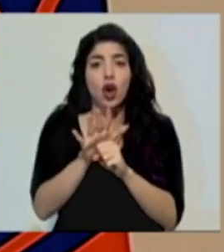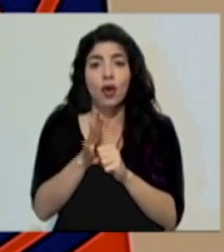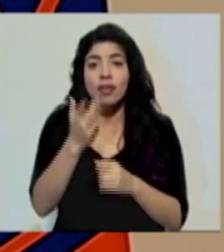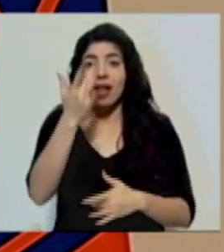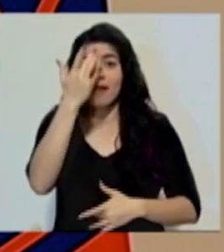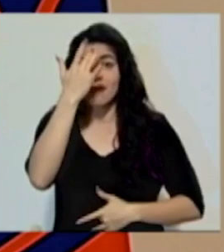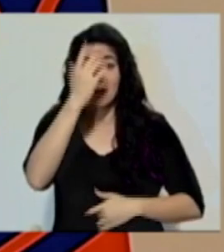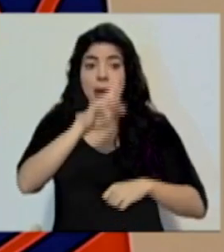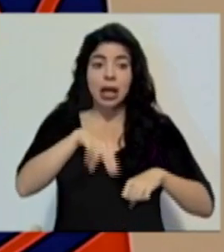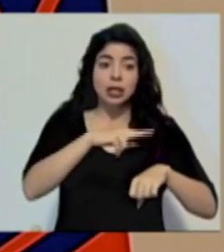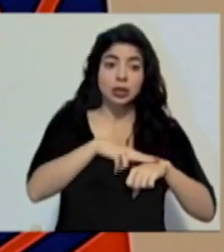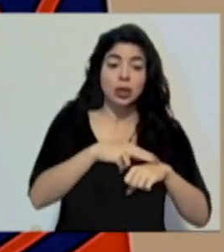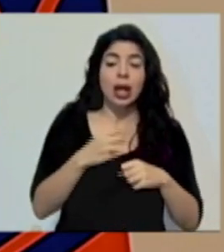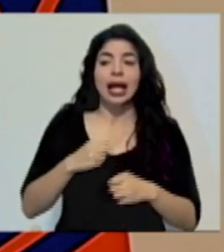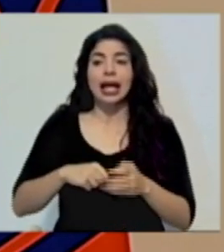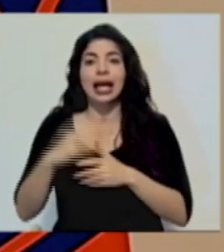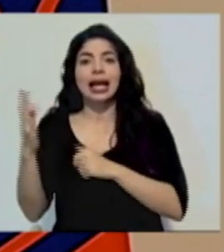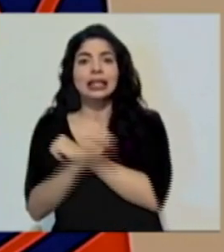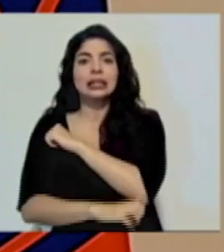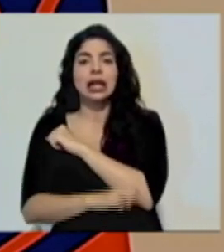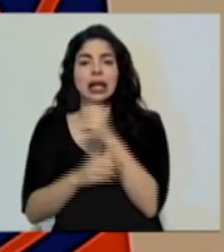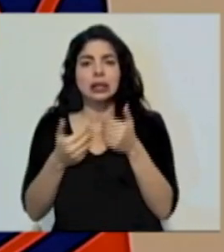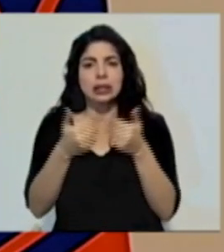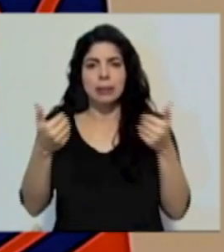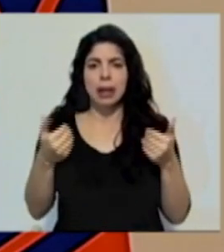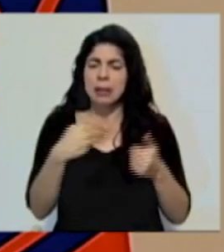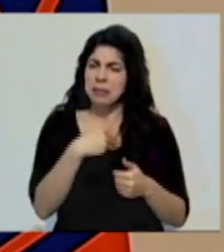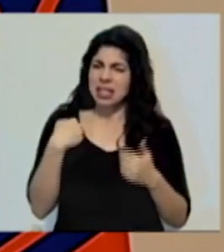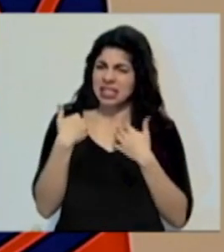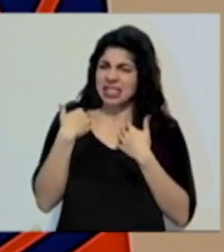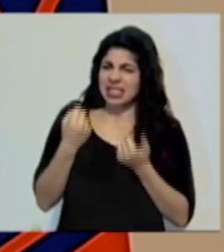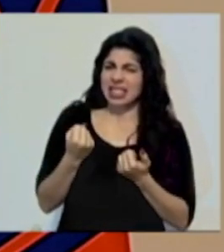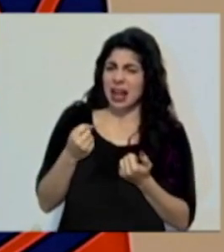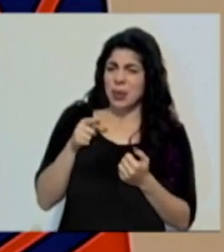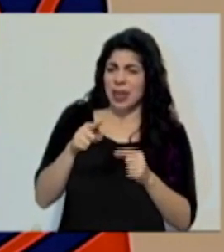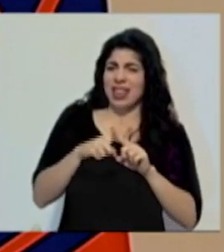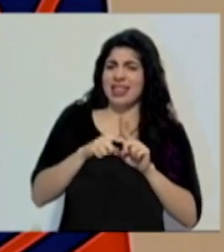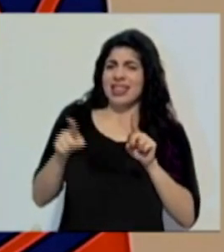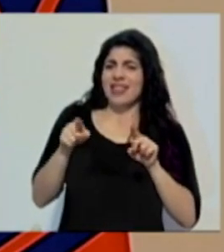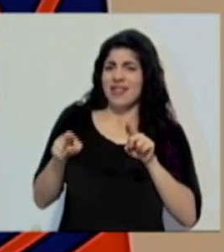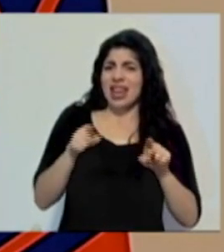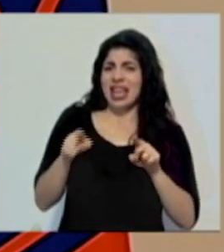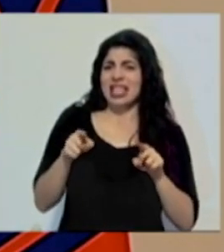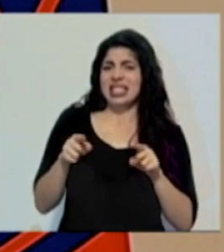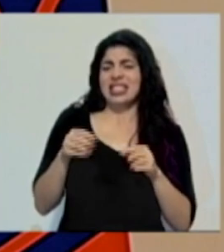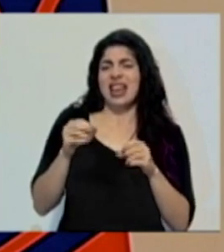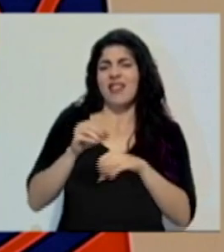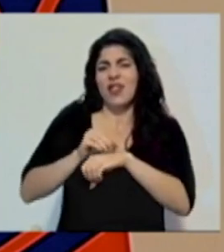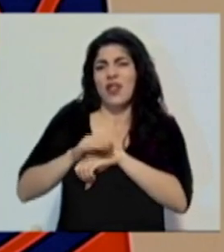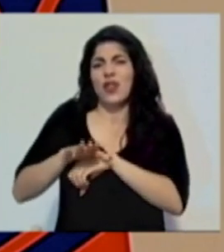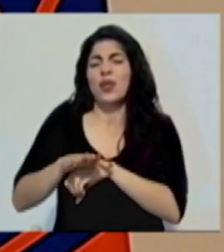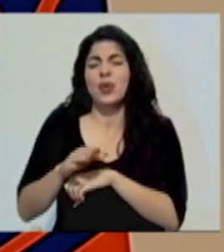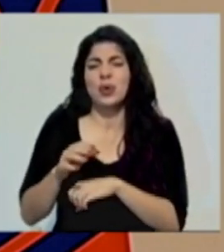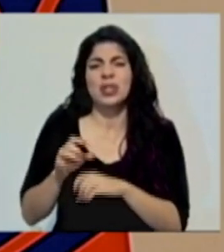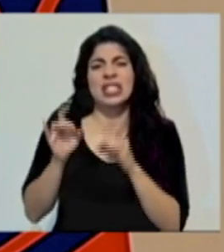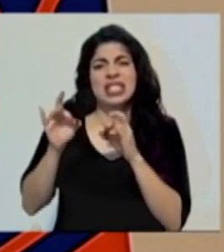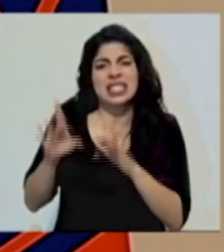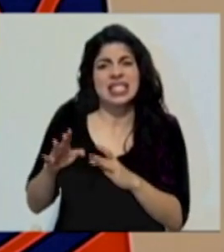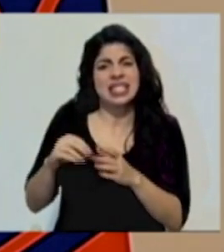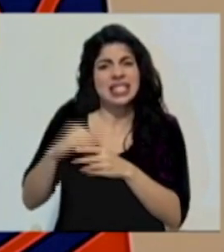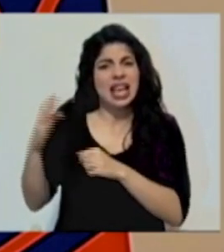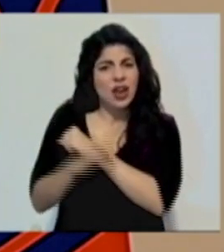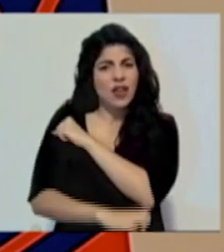entre nacionales y extranjeros? No considera el Ministerio de Salud que estas diferenciaciones fomentan la xenofobia, siendo que ya